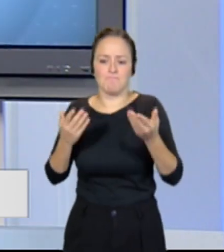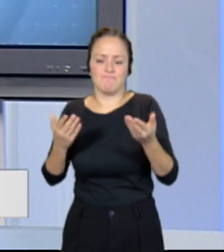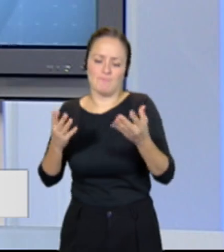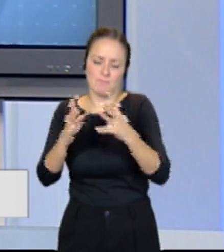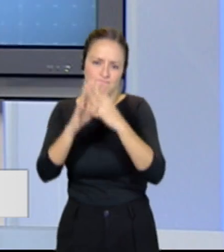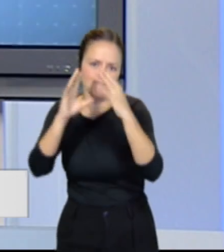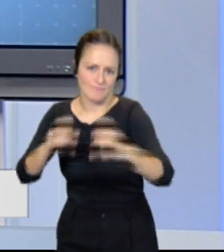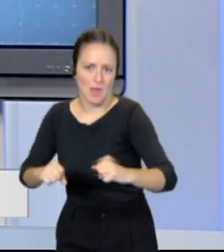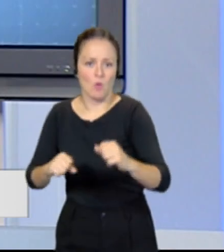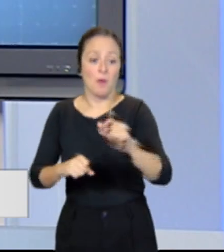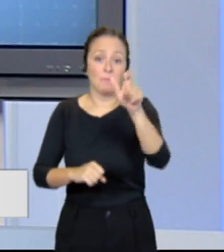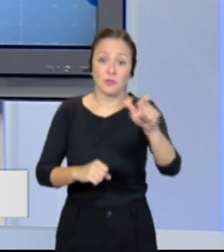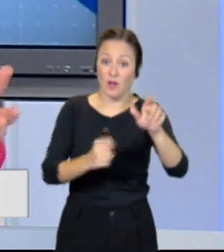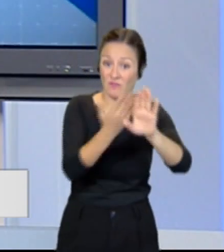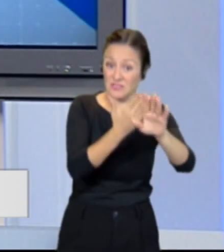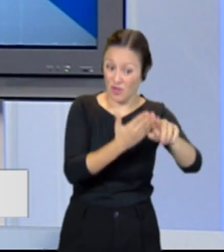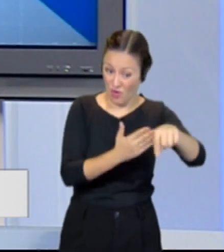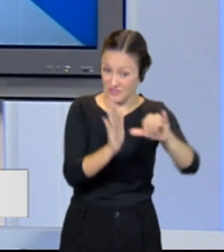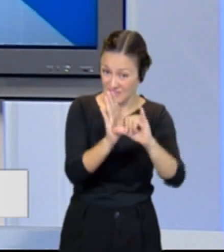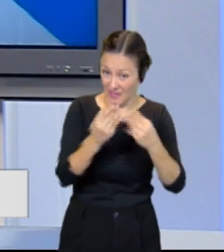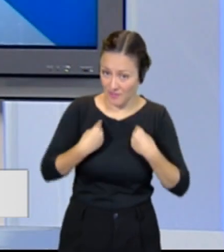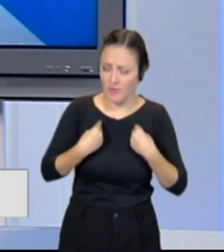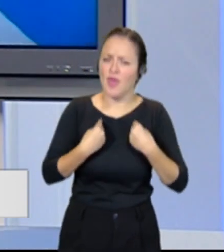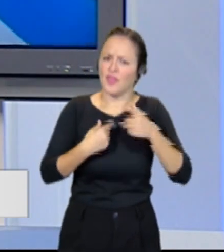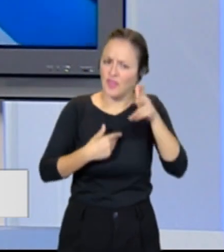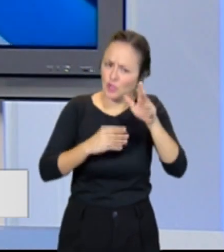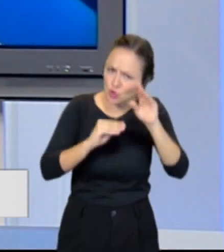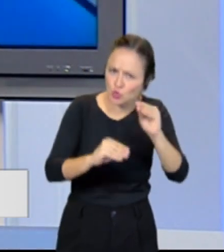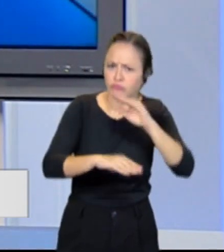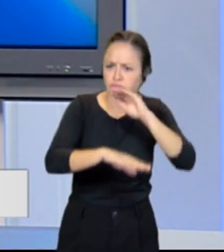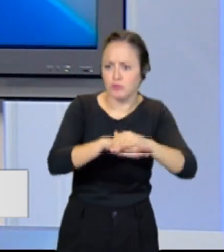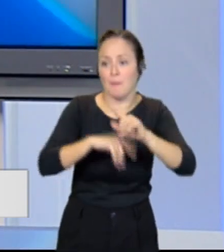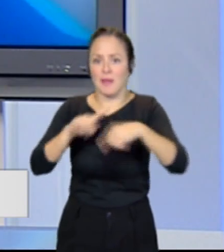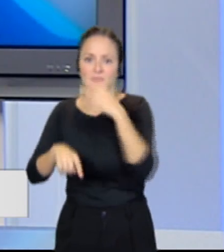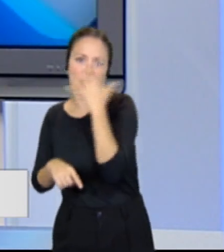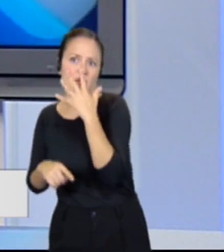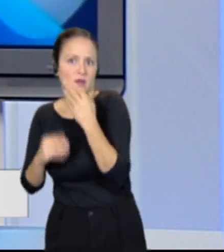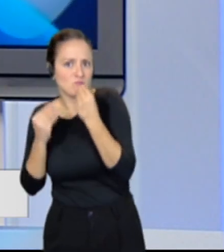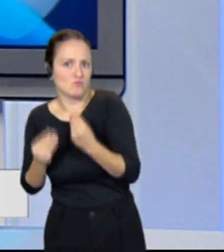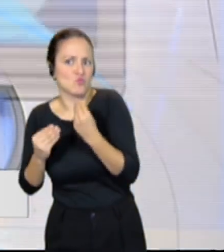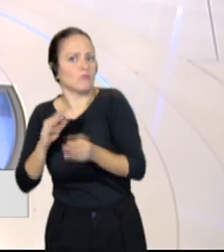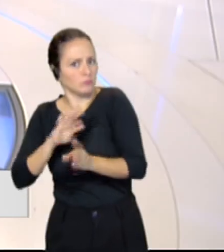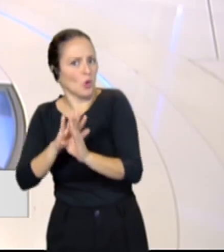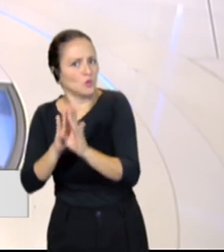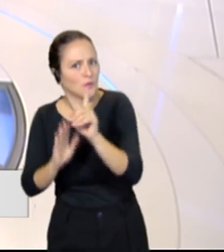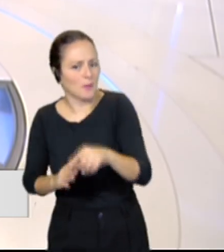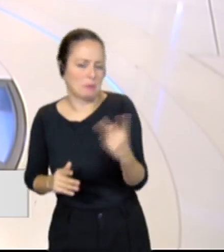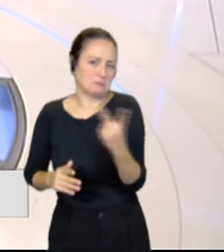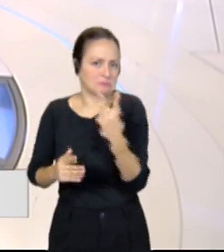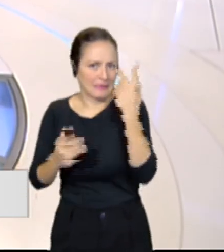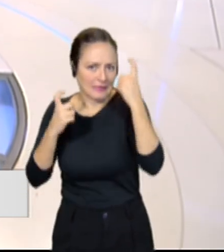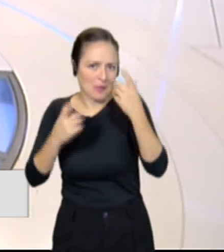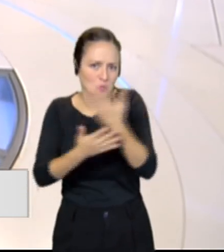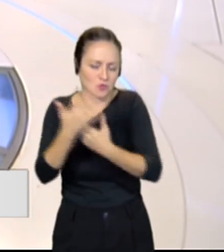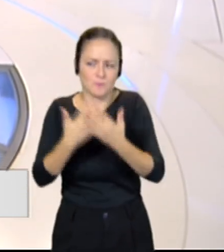derecho de los vecinos y vecinas y también el derecho a disfrutar de un gran carnaval como merece esta ciudad. Bueno, finalmente, ¿saben dónde van a